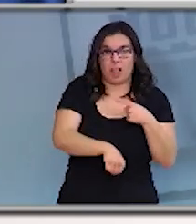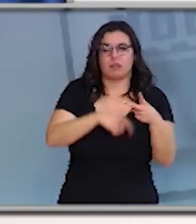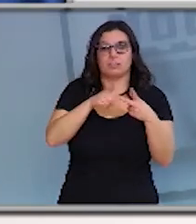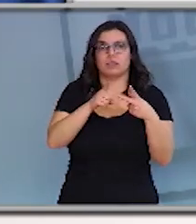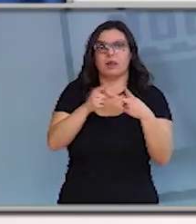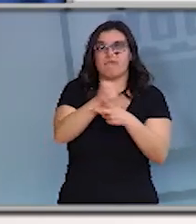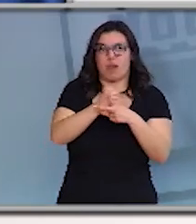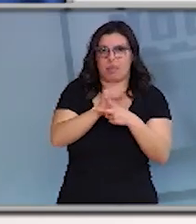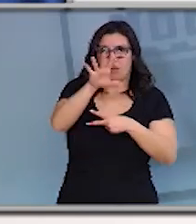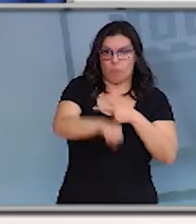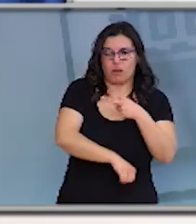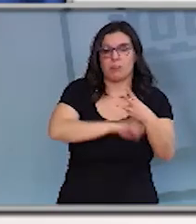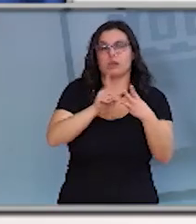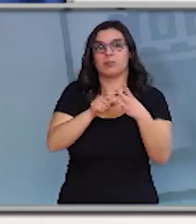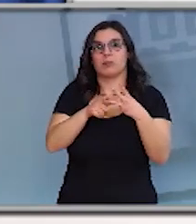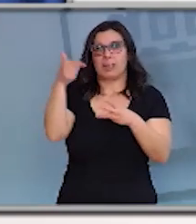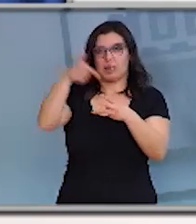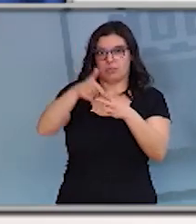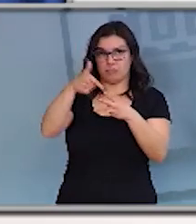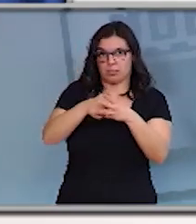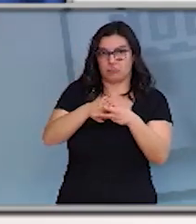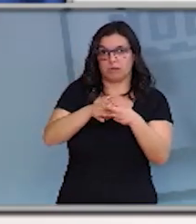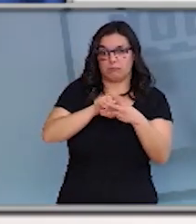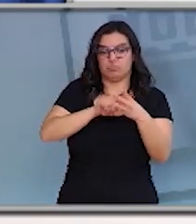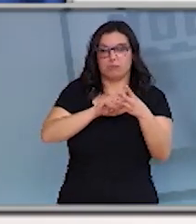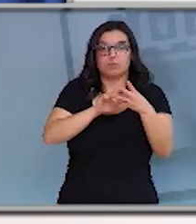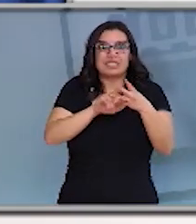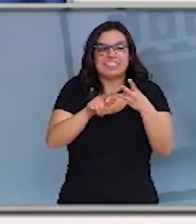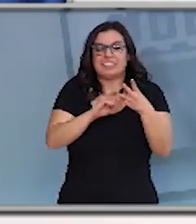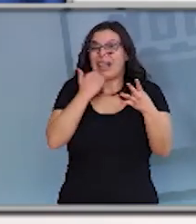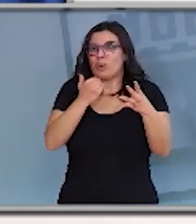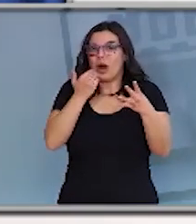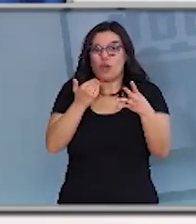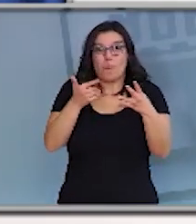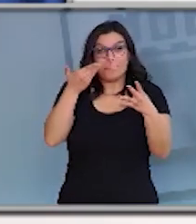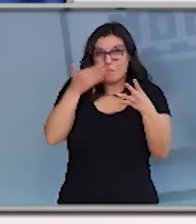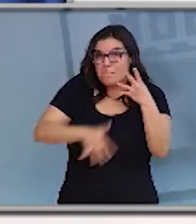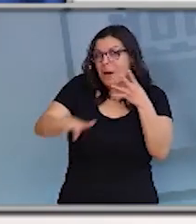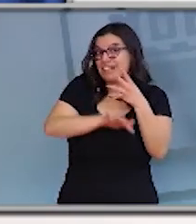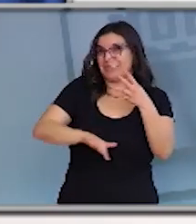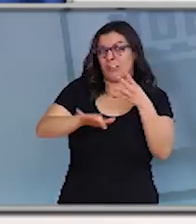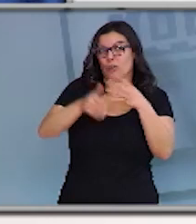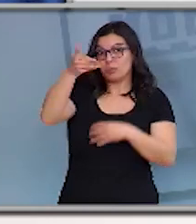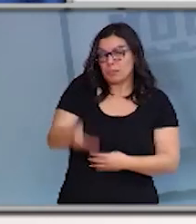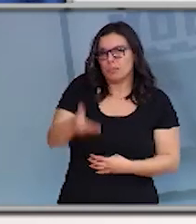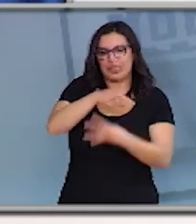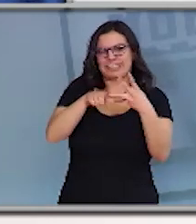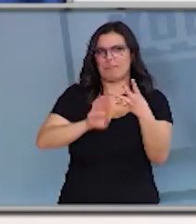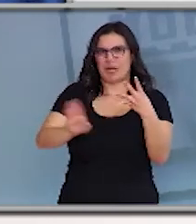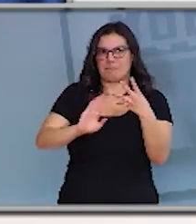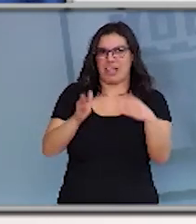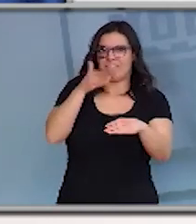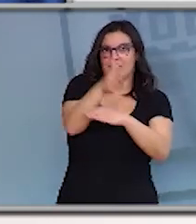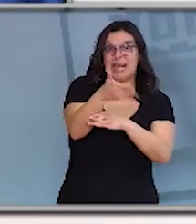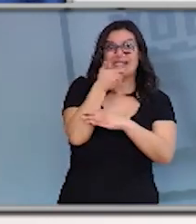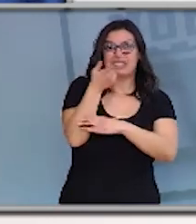los establecimientos de farmacia, las estaciones de servicio de combustibles y cualquier otro establecimiento relacionado con bienes o productos que tengan